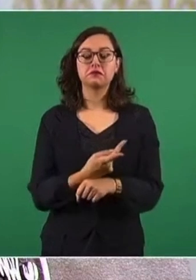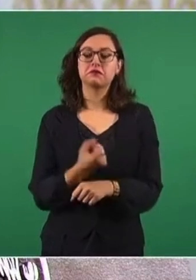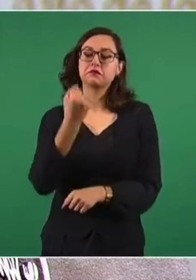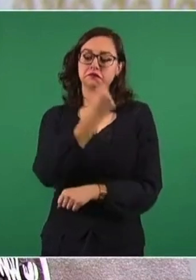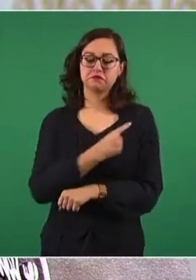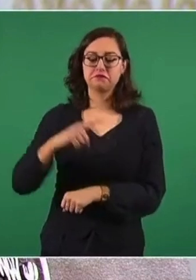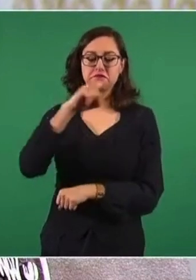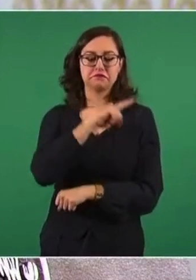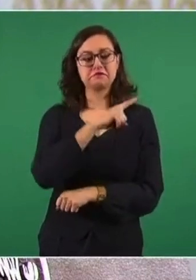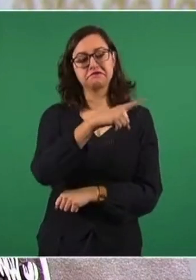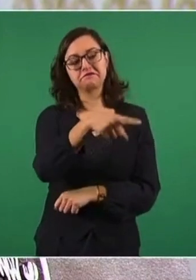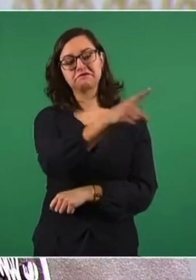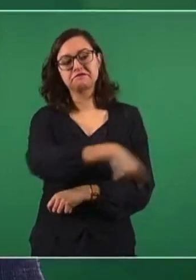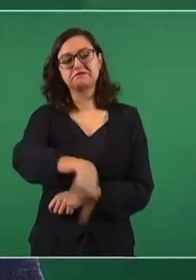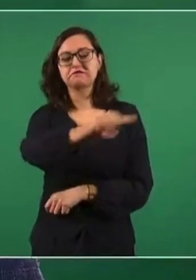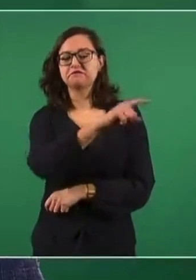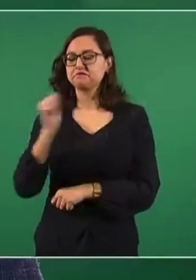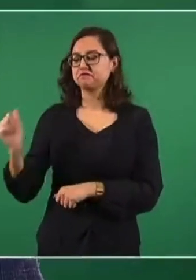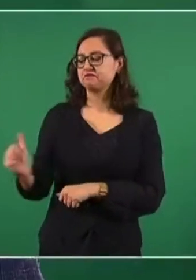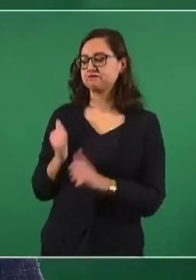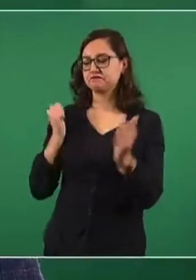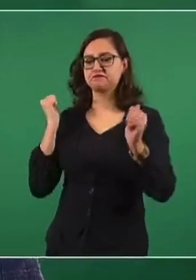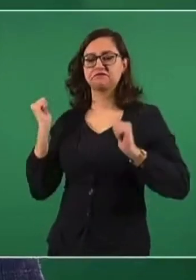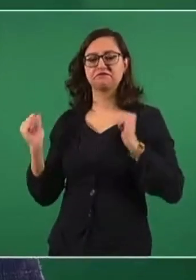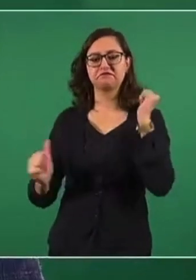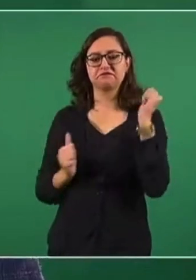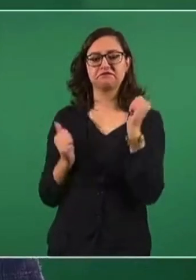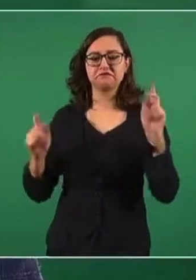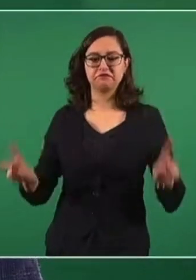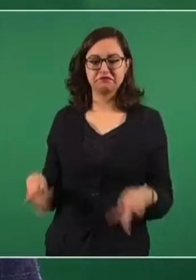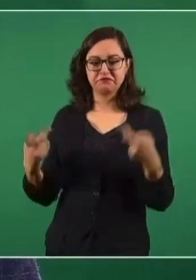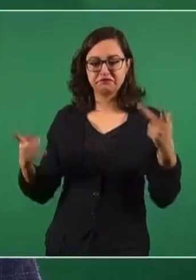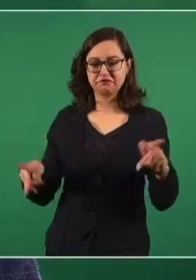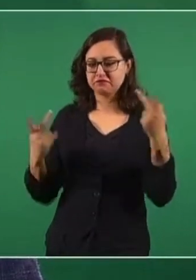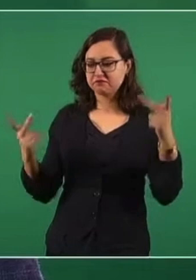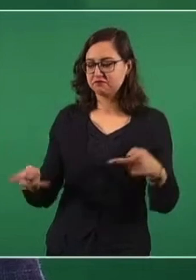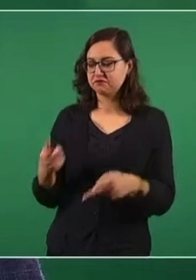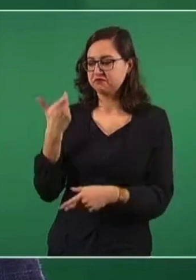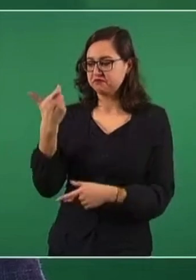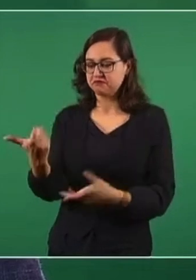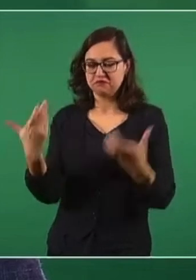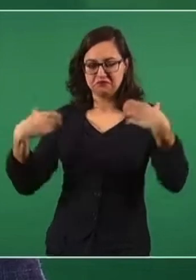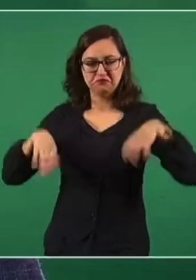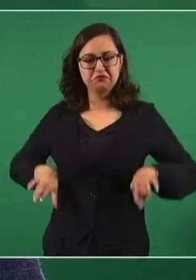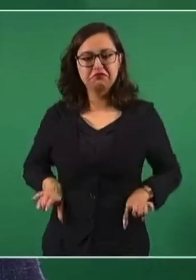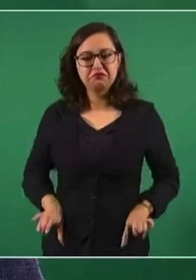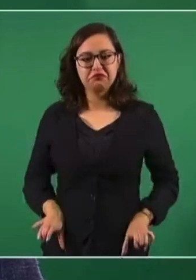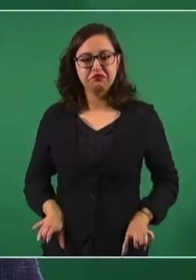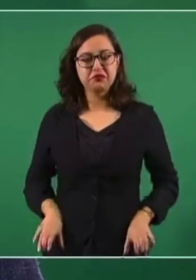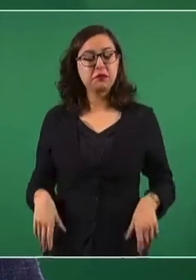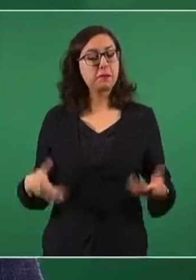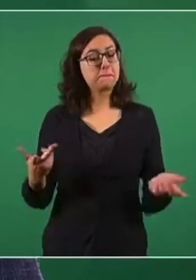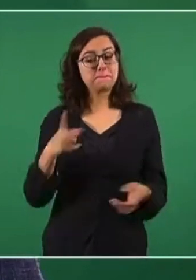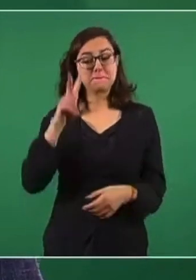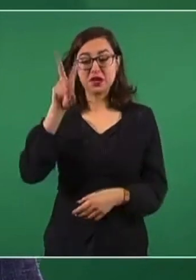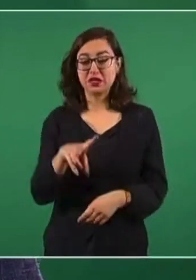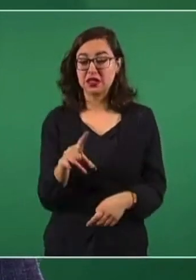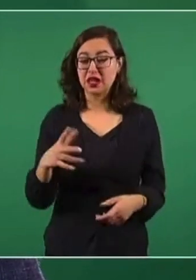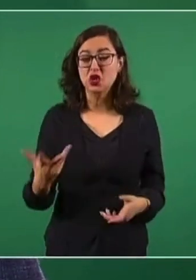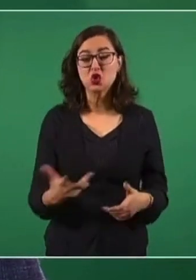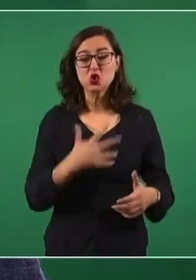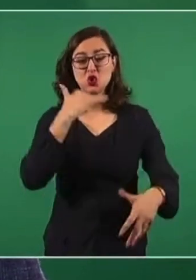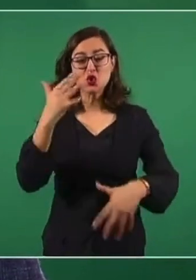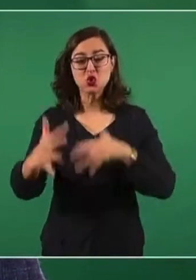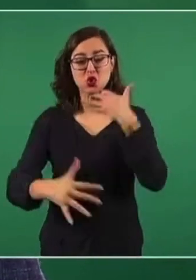medicamentos como un medio para enriquecer a unos cuantos. Una historia de intereses y corrupción